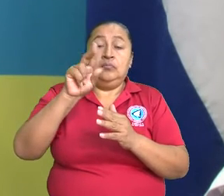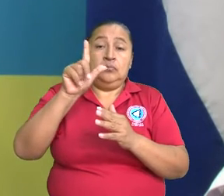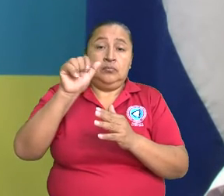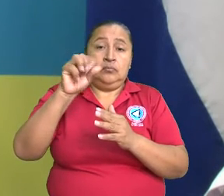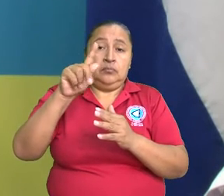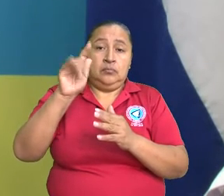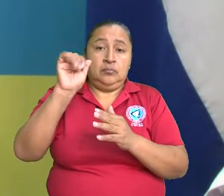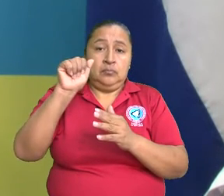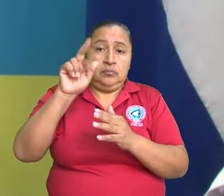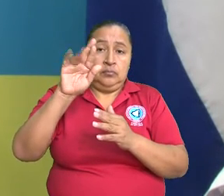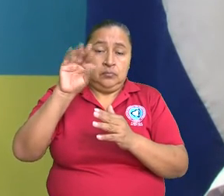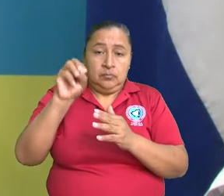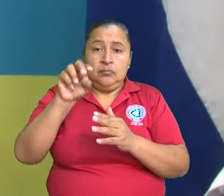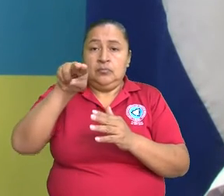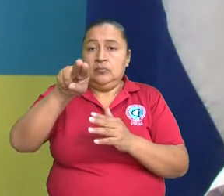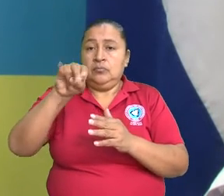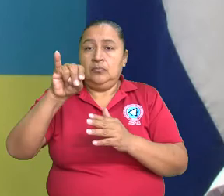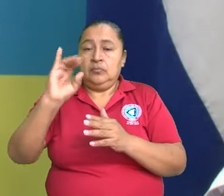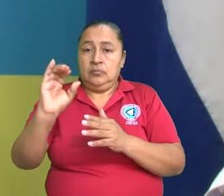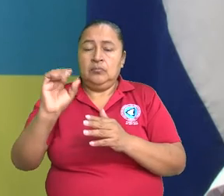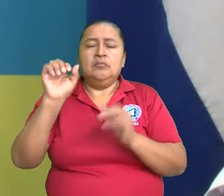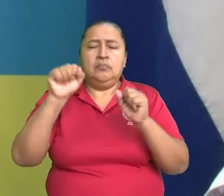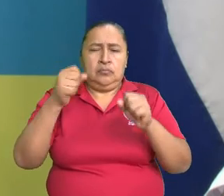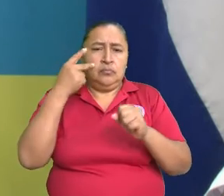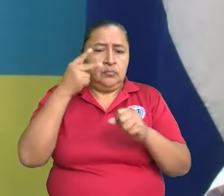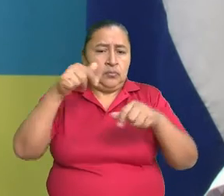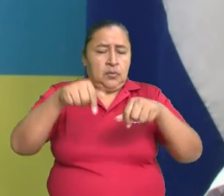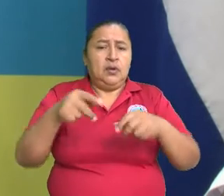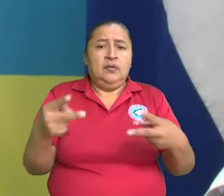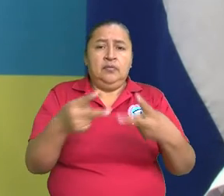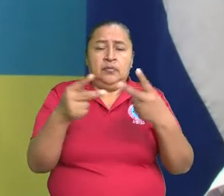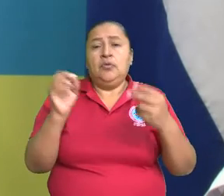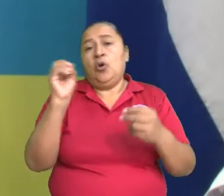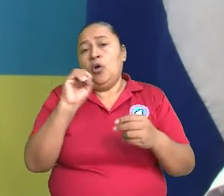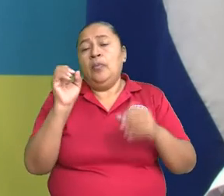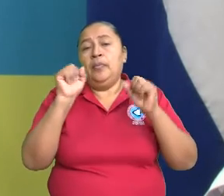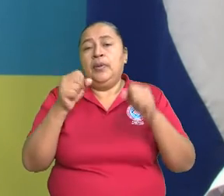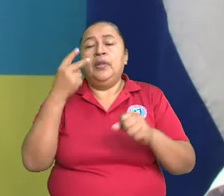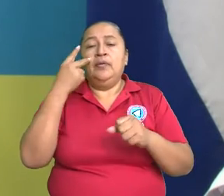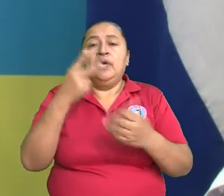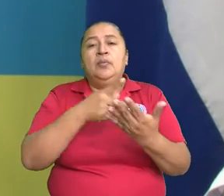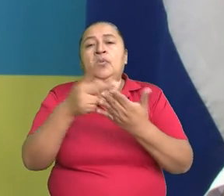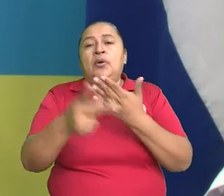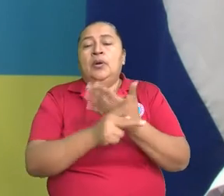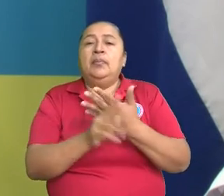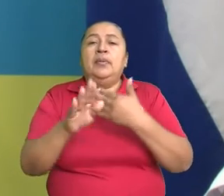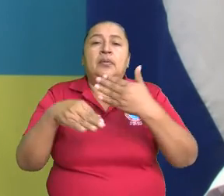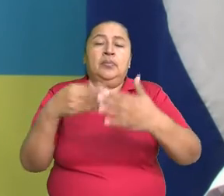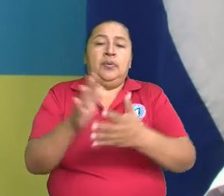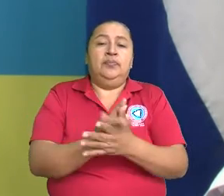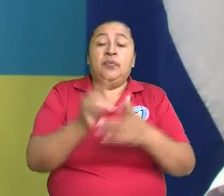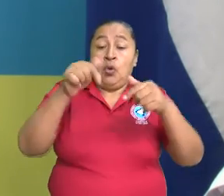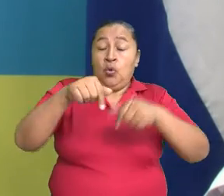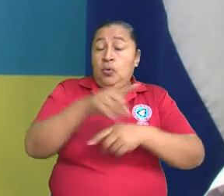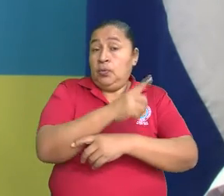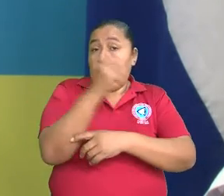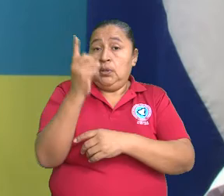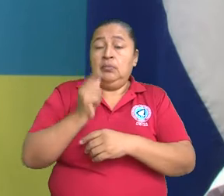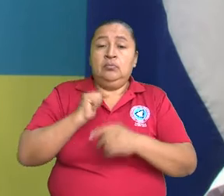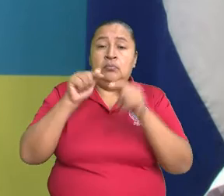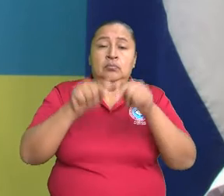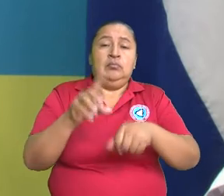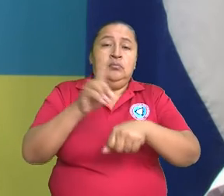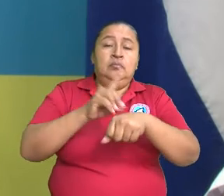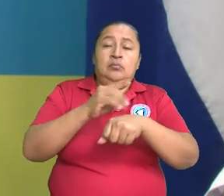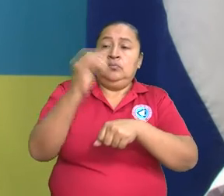Ahí usted nos puede ver en vivo, y también puede ver anteriores programas. El día de hoy contamos con la presencia del